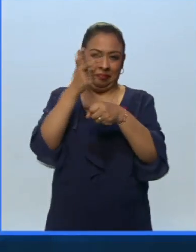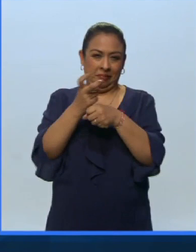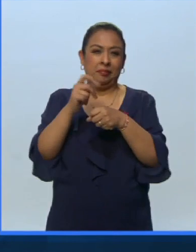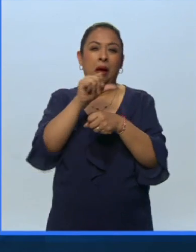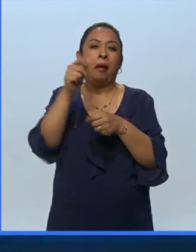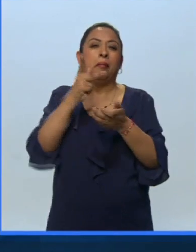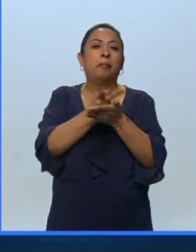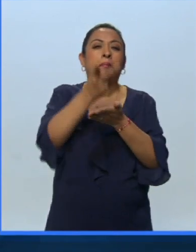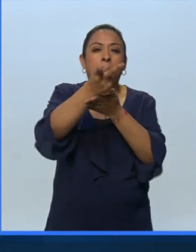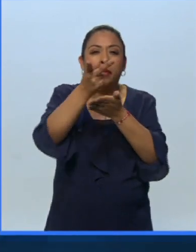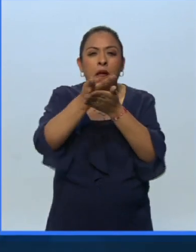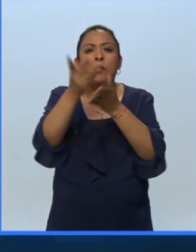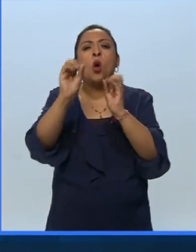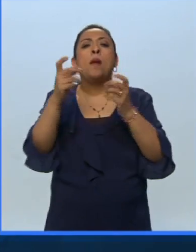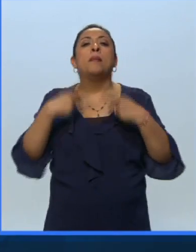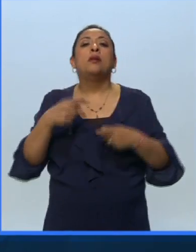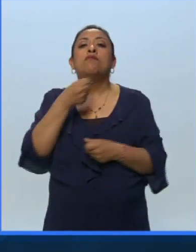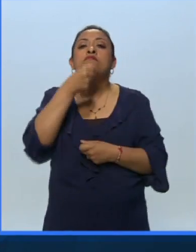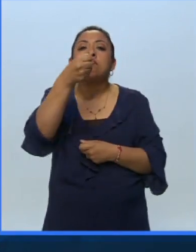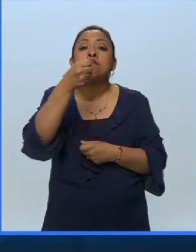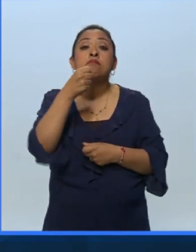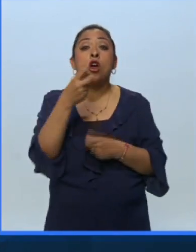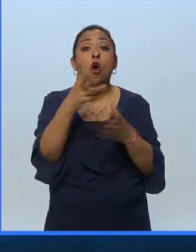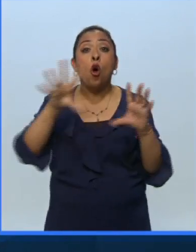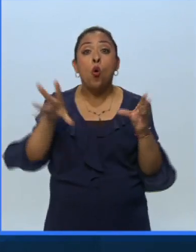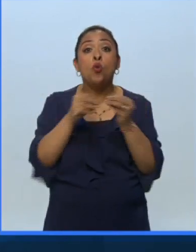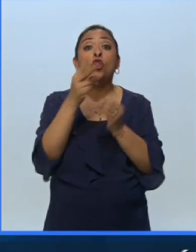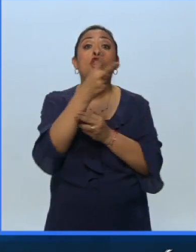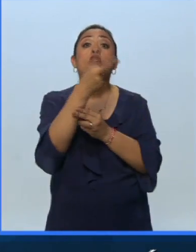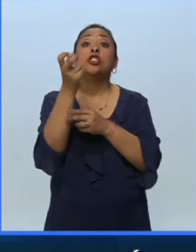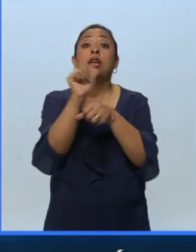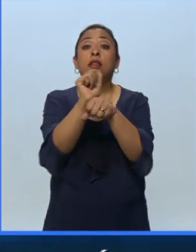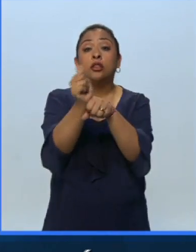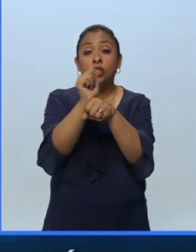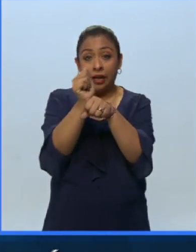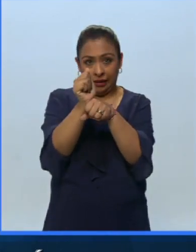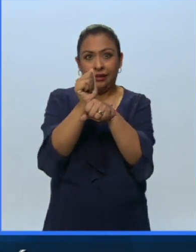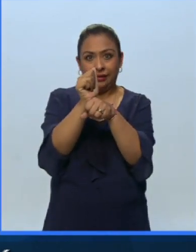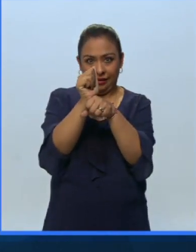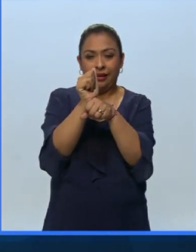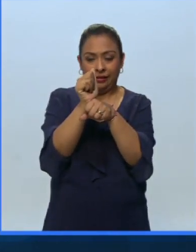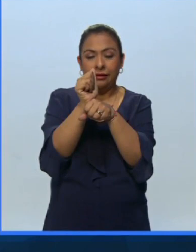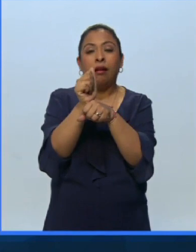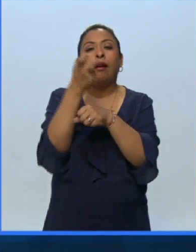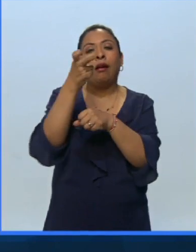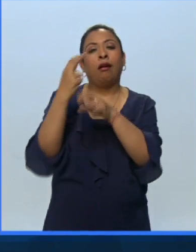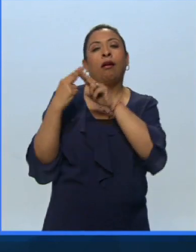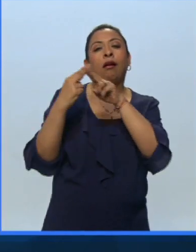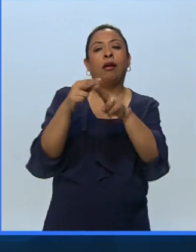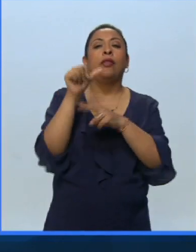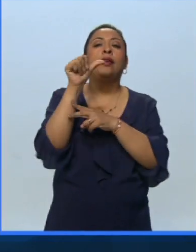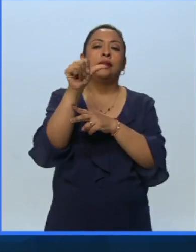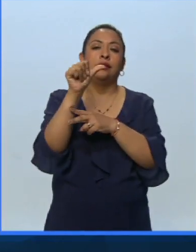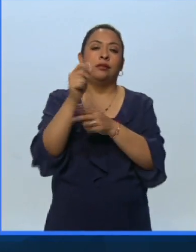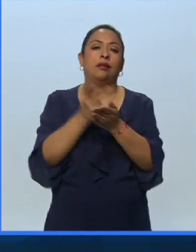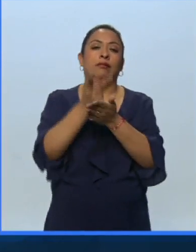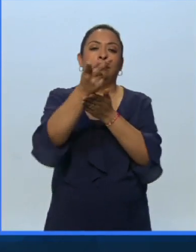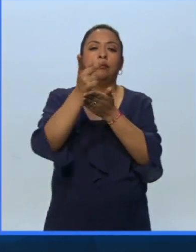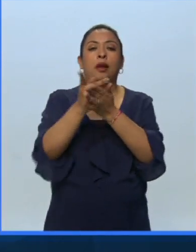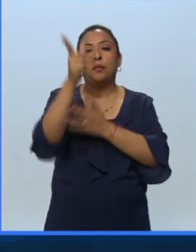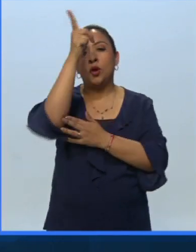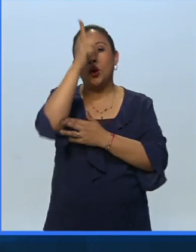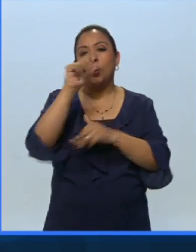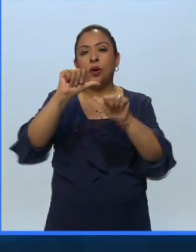galardonados y de los conductores, son 200 artistas que forman parte de esta décimo sexta entrega de Las Lunas del